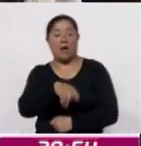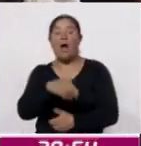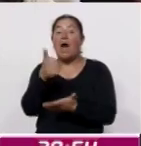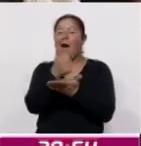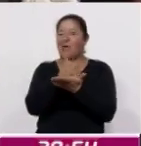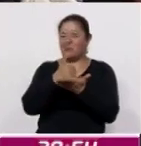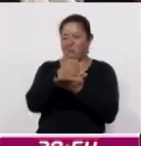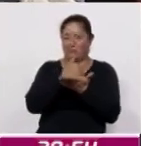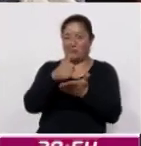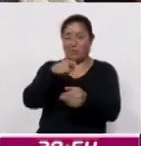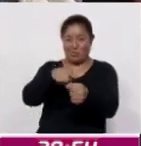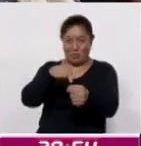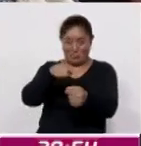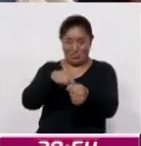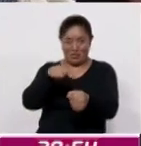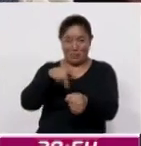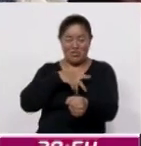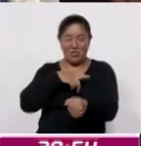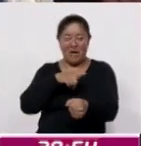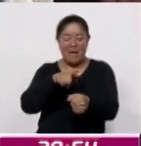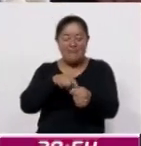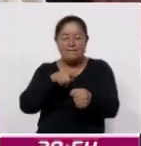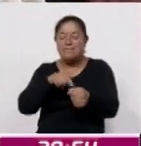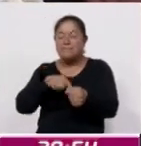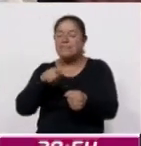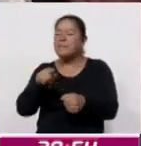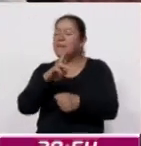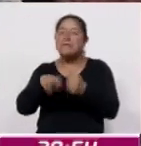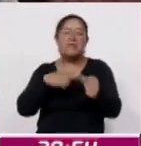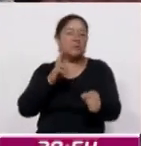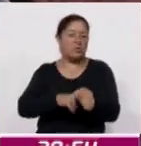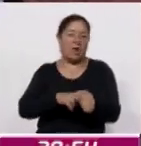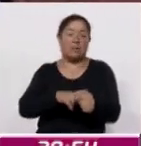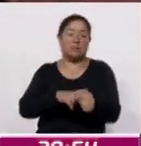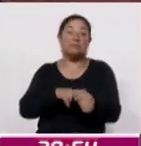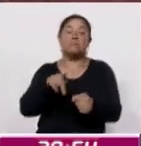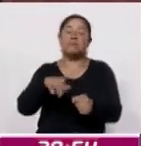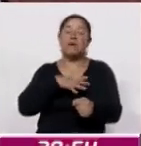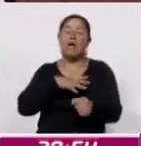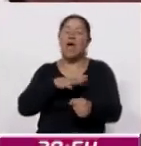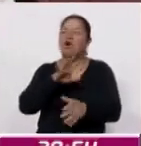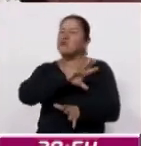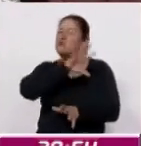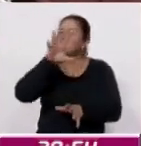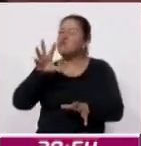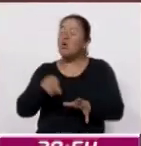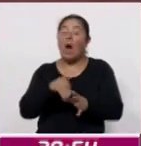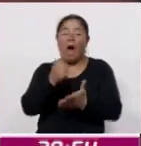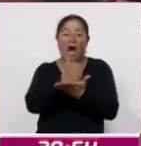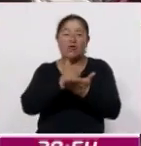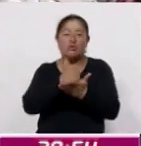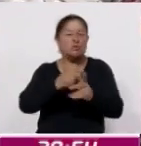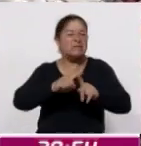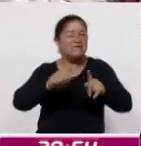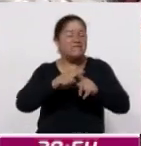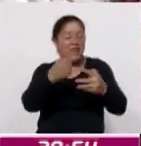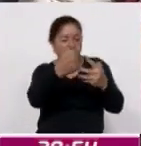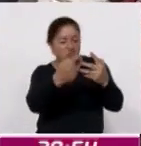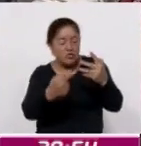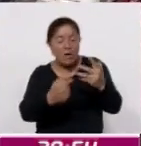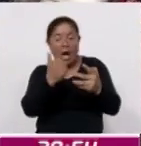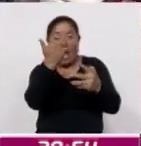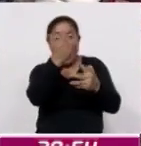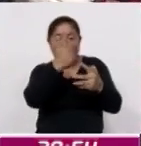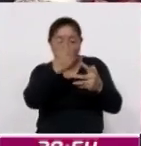tintes naturales en añil, todo está hecho en tonos azules con añil. ¿Cómo se siente de haber ganado?